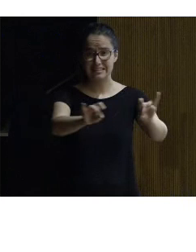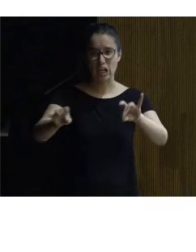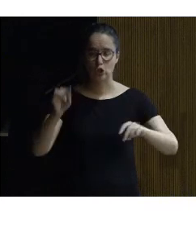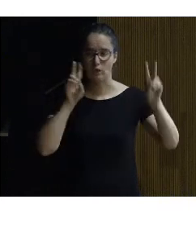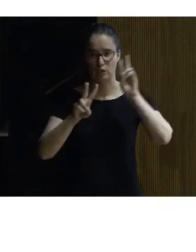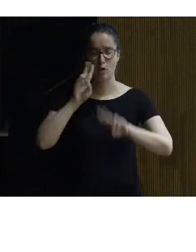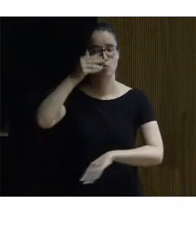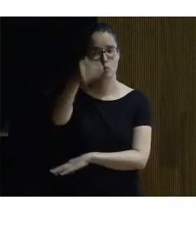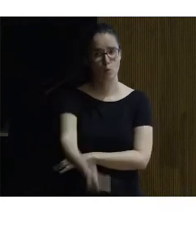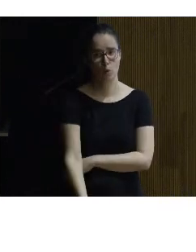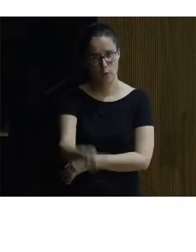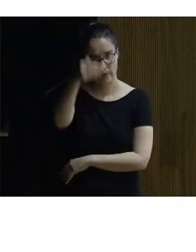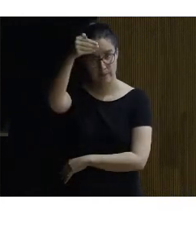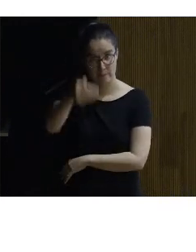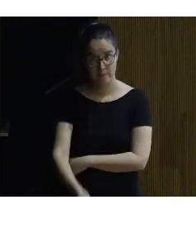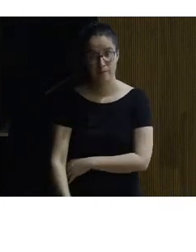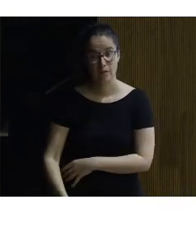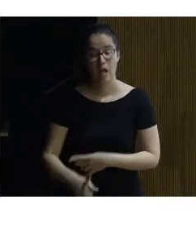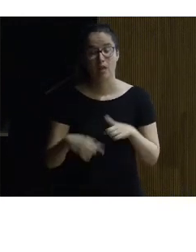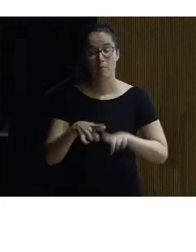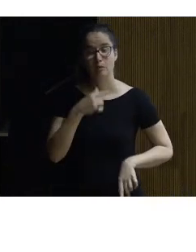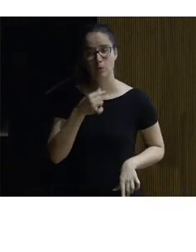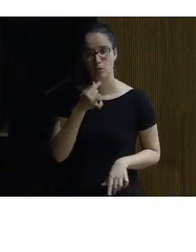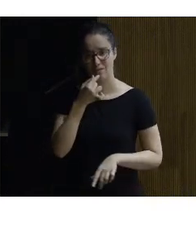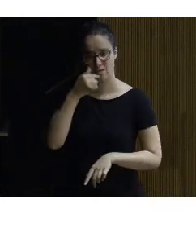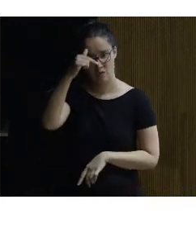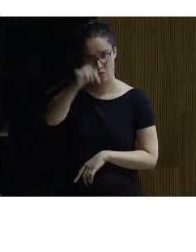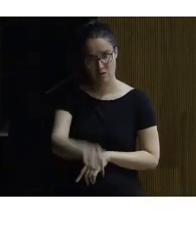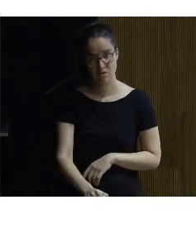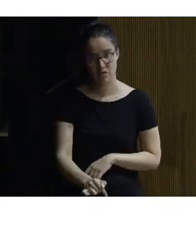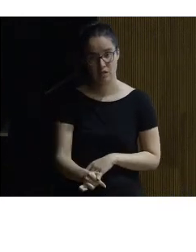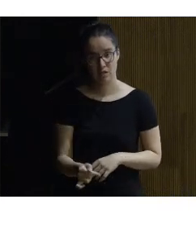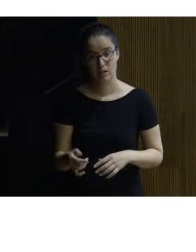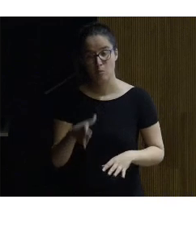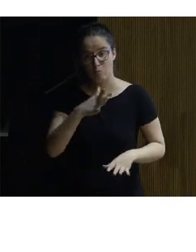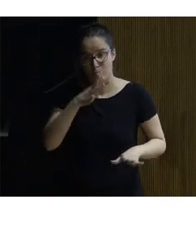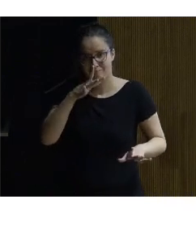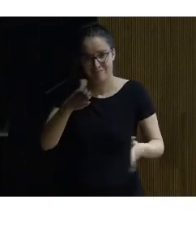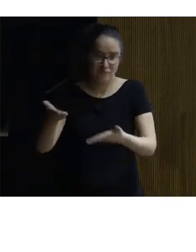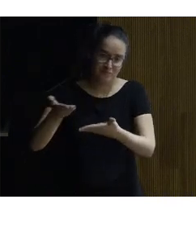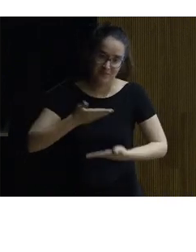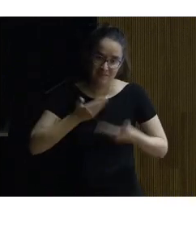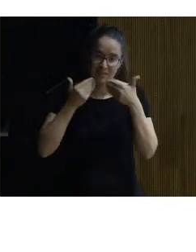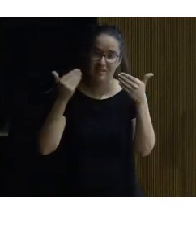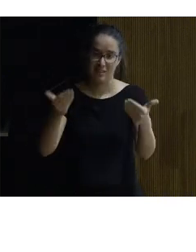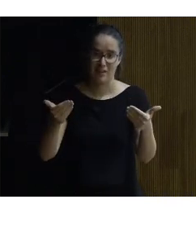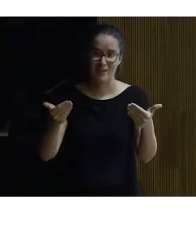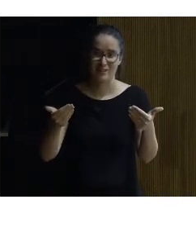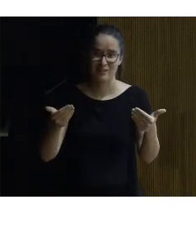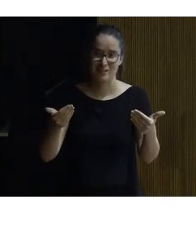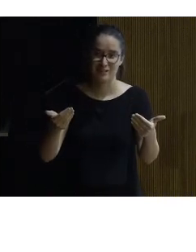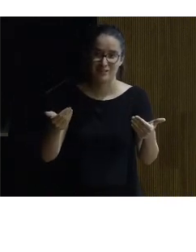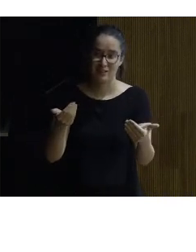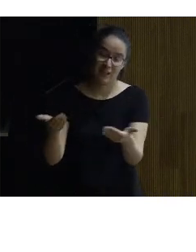esto es muy importante y además me gusta decirlo en esta casa que por cierto nos acoge agradecer que sean